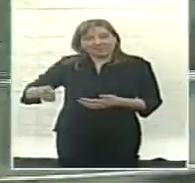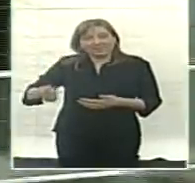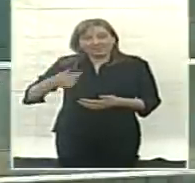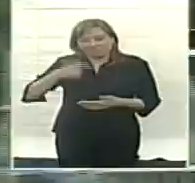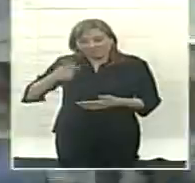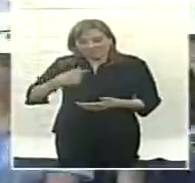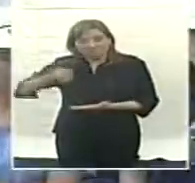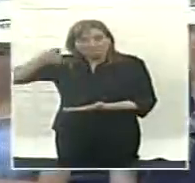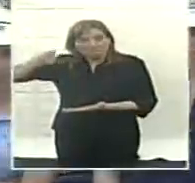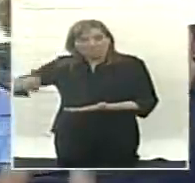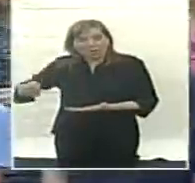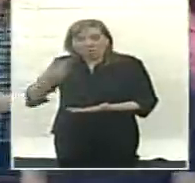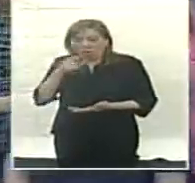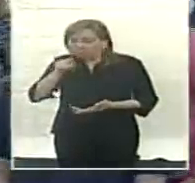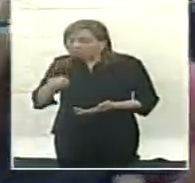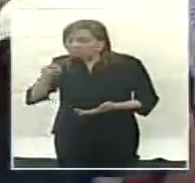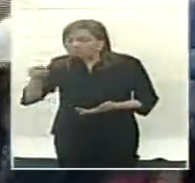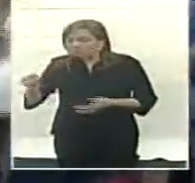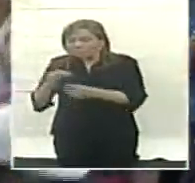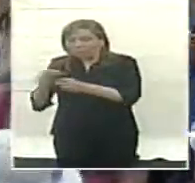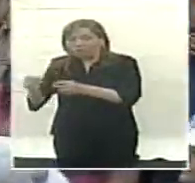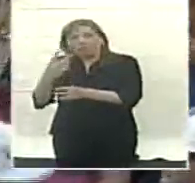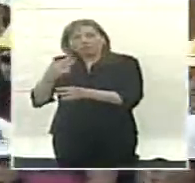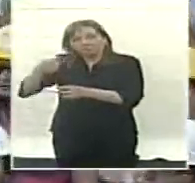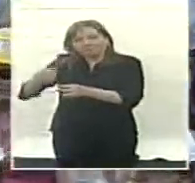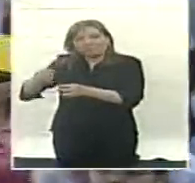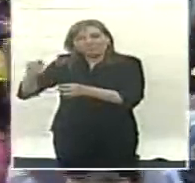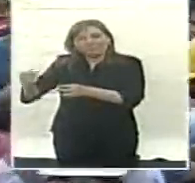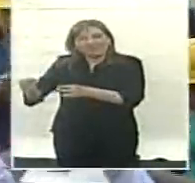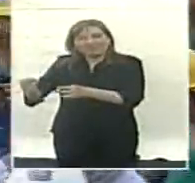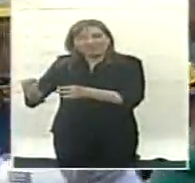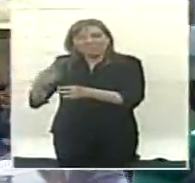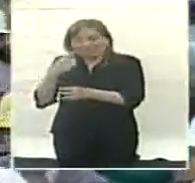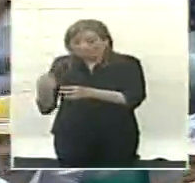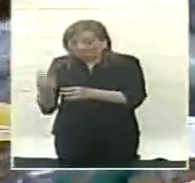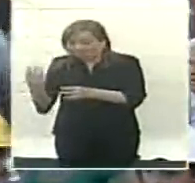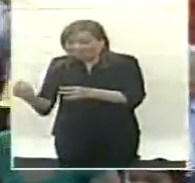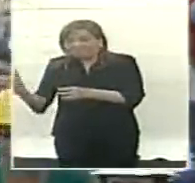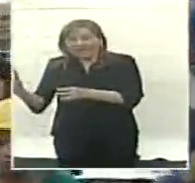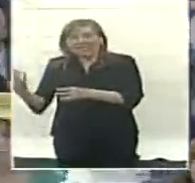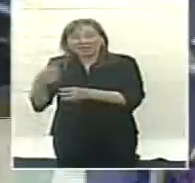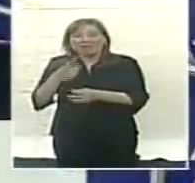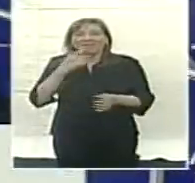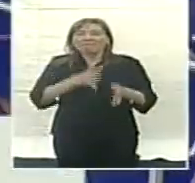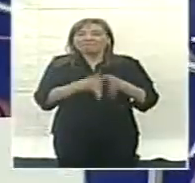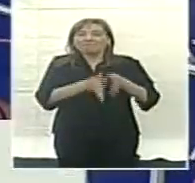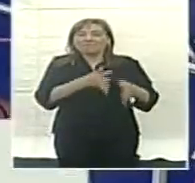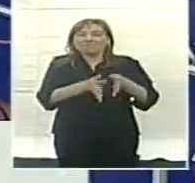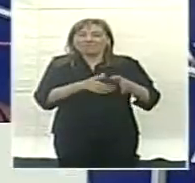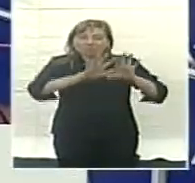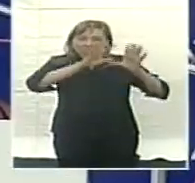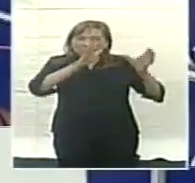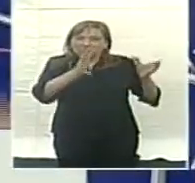los dos pulsores, el que dieron comienzo al rotor de la